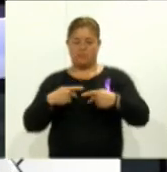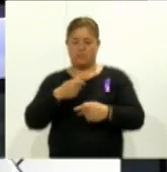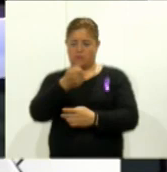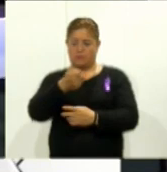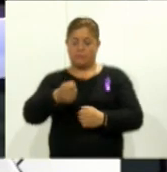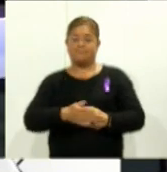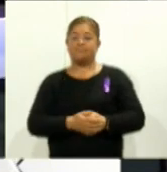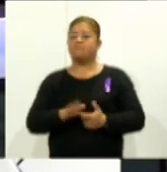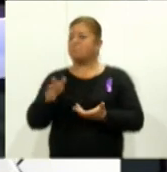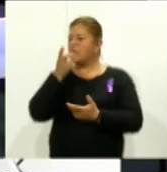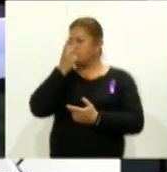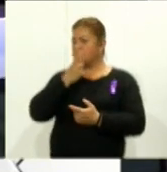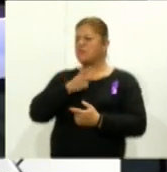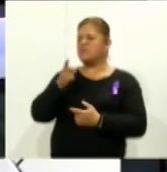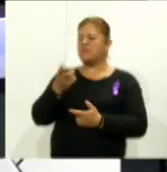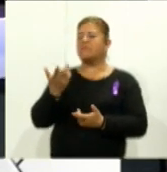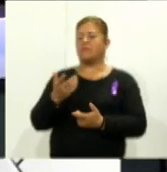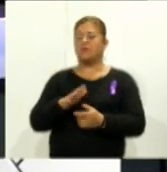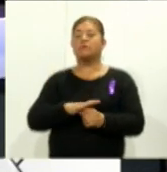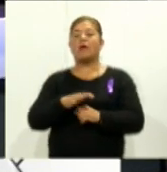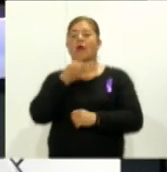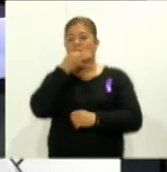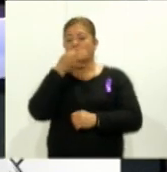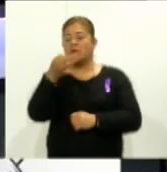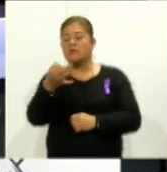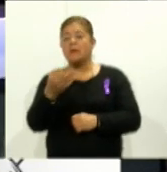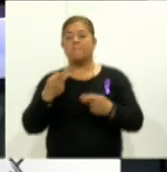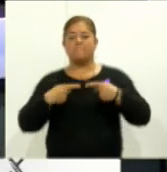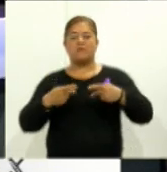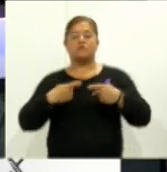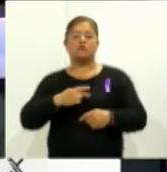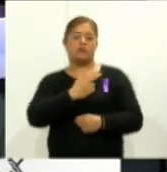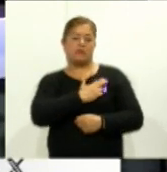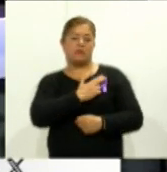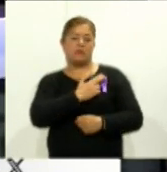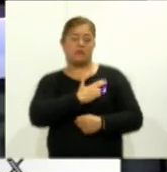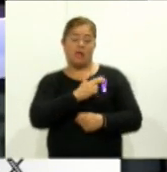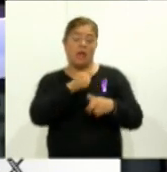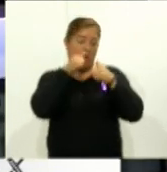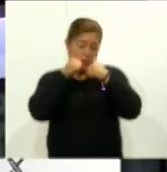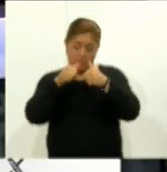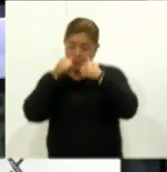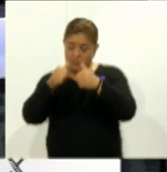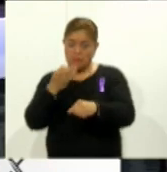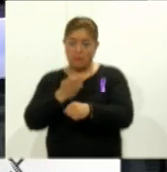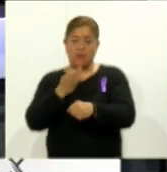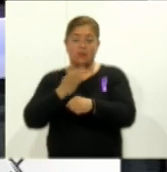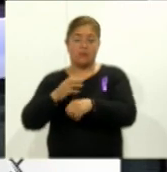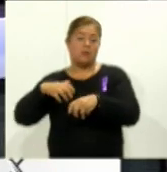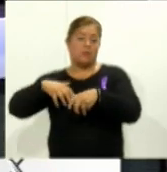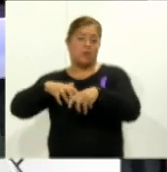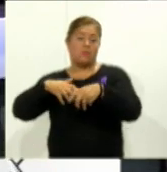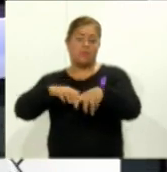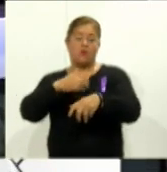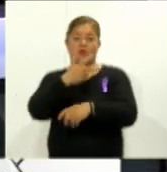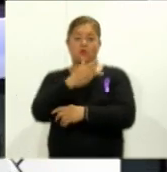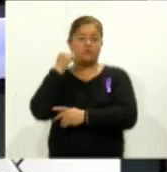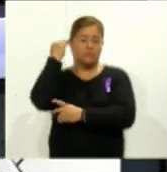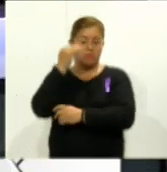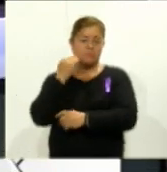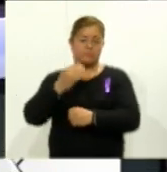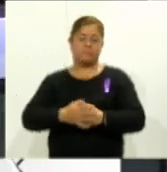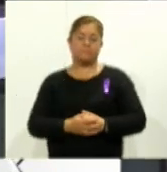Bien, platíquenos, ¿cuál es el reporte de lesionados o personas atendidas durante esta jornada del 8 de marzo?